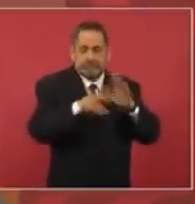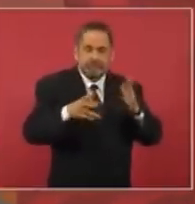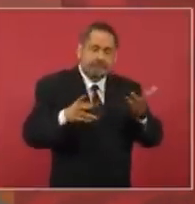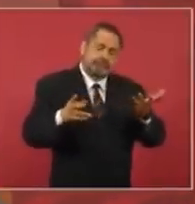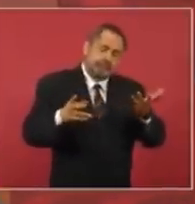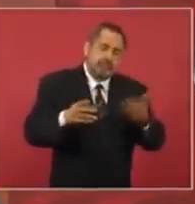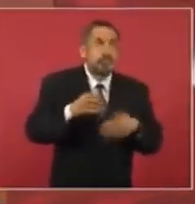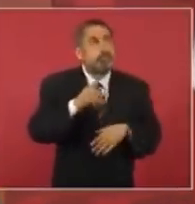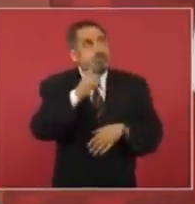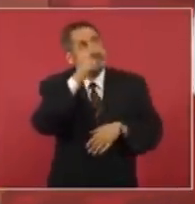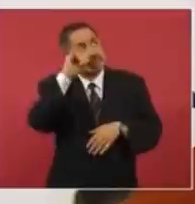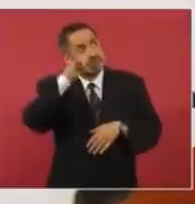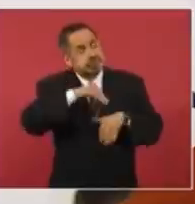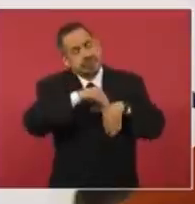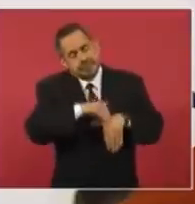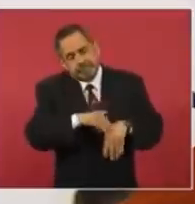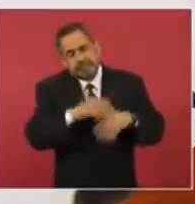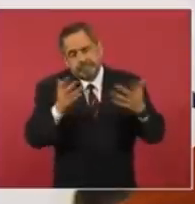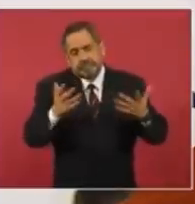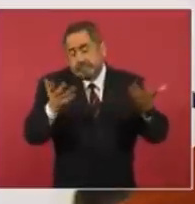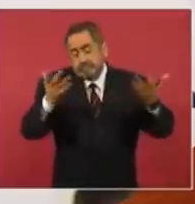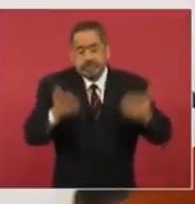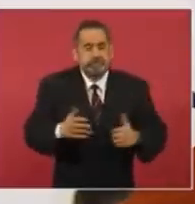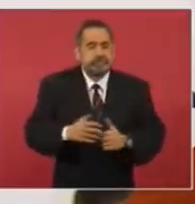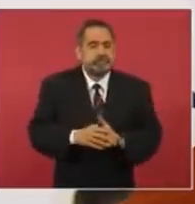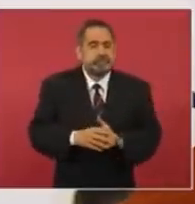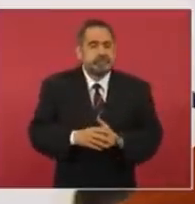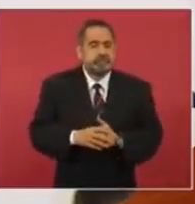es un